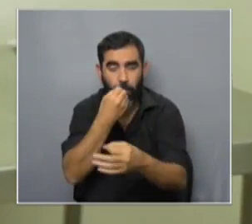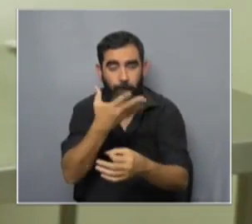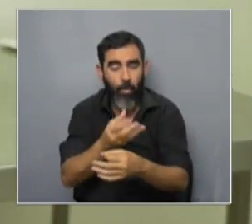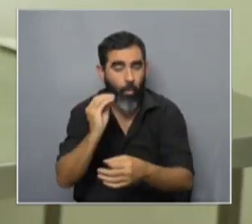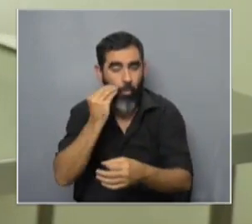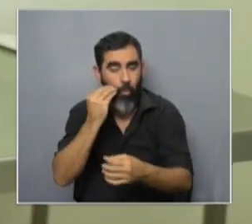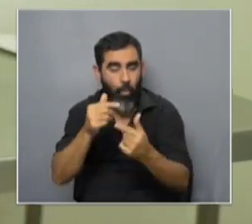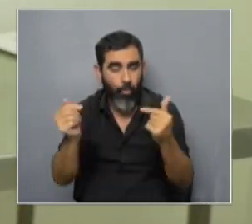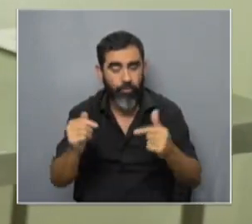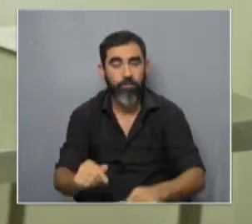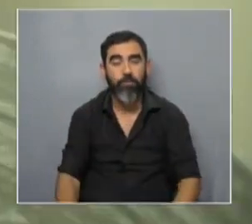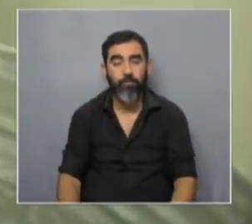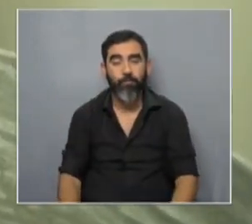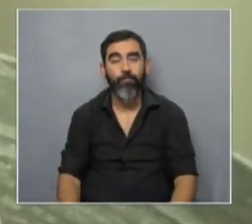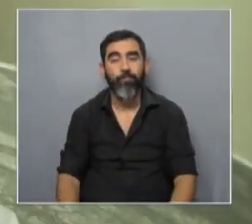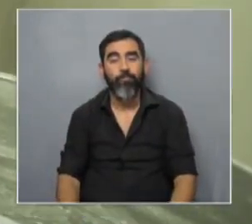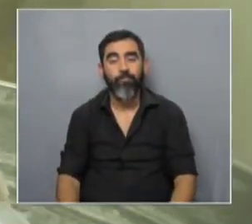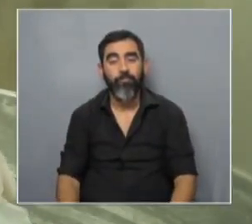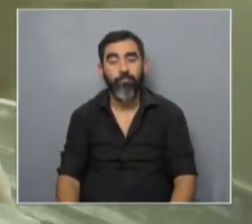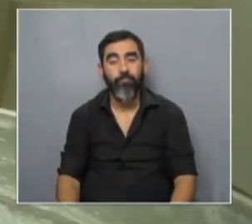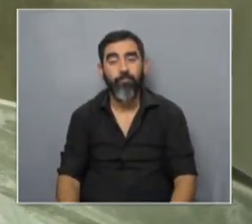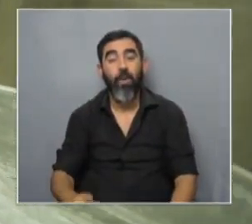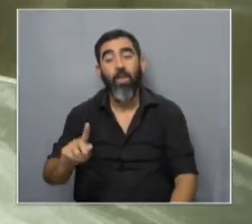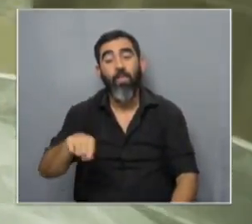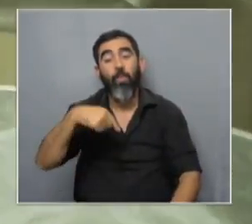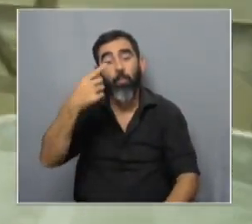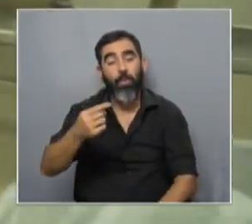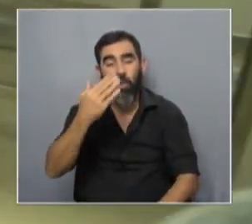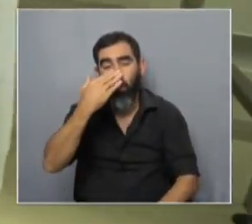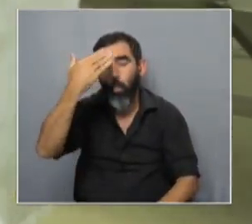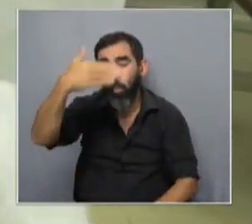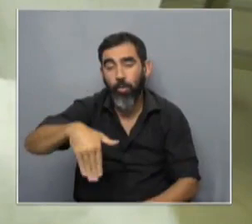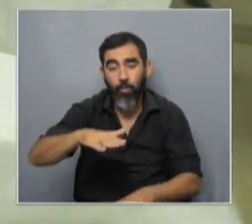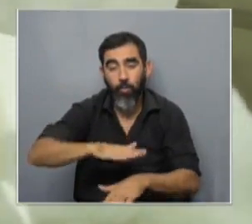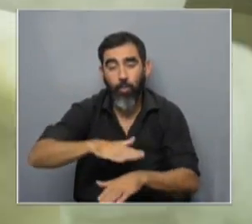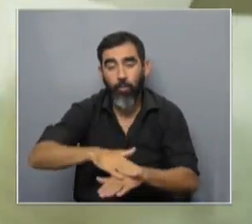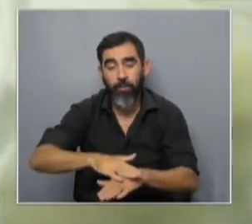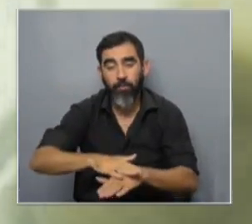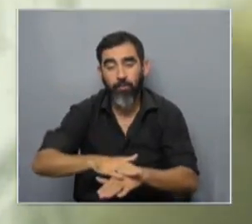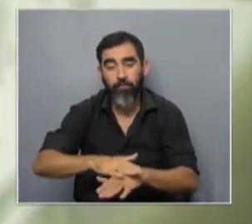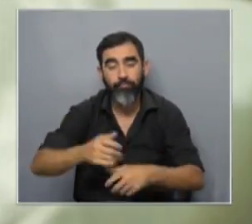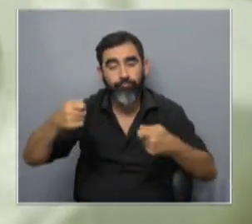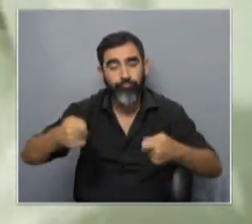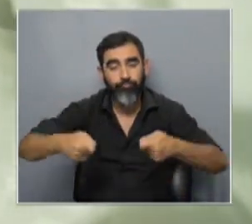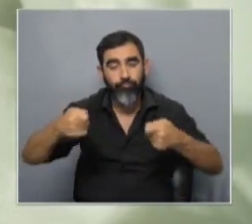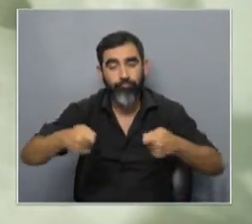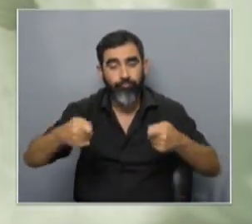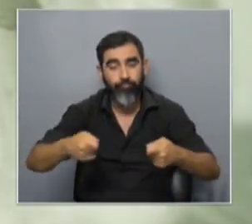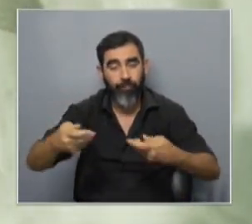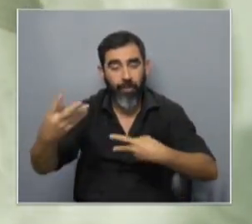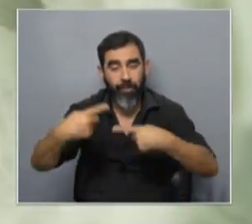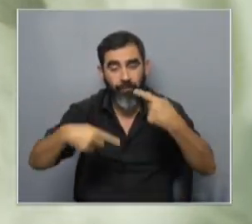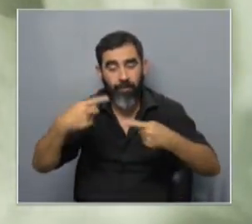especificaciones que son requeridas y luego tenemos este paso final que es el tamizaje que lo que se hace es pasar por